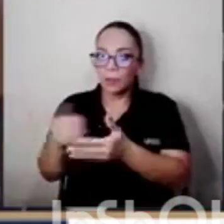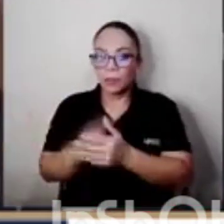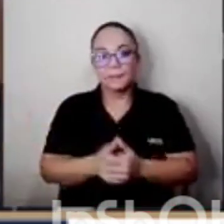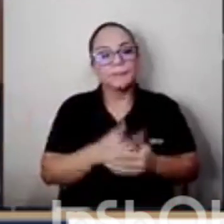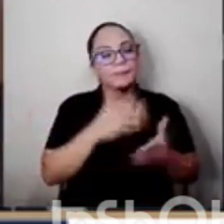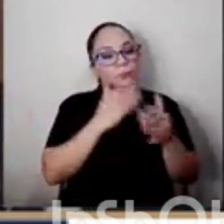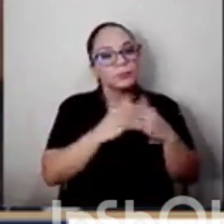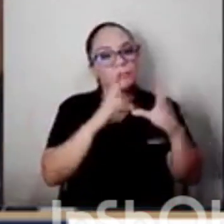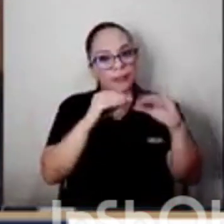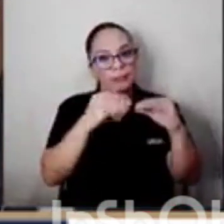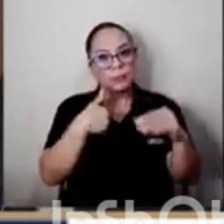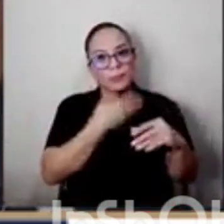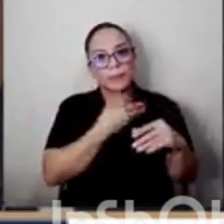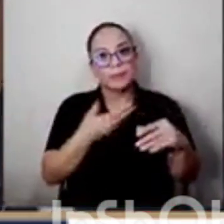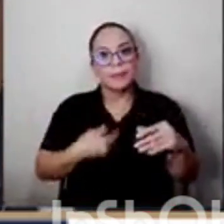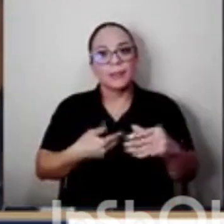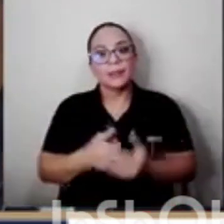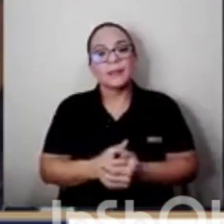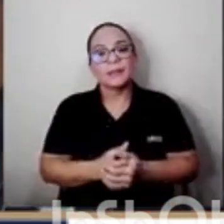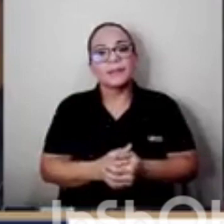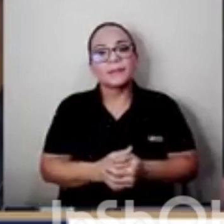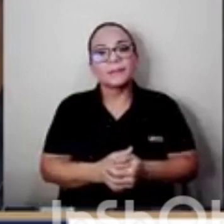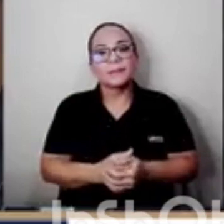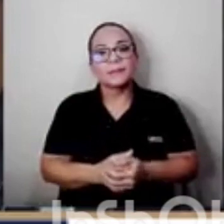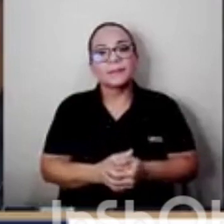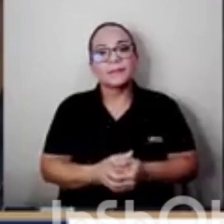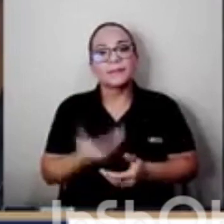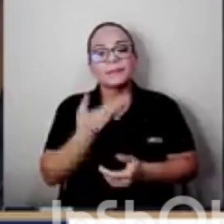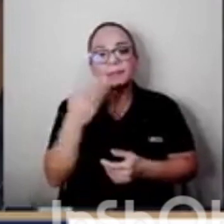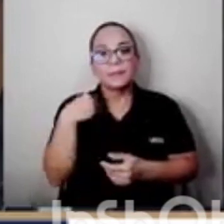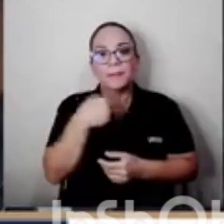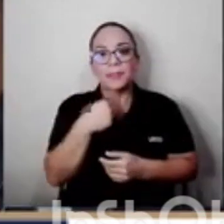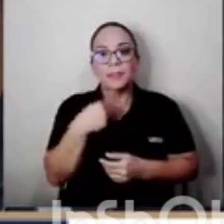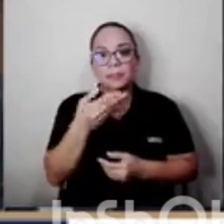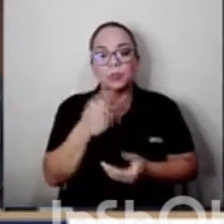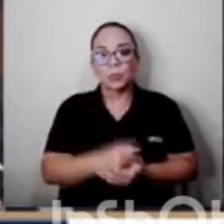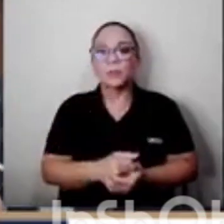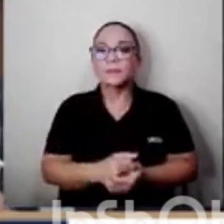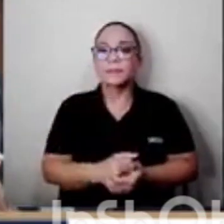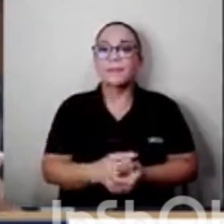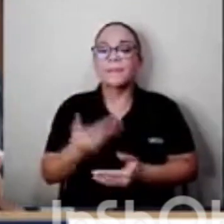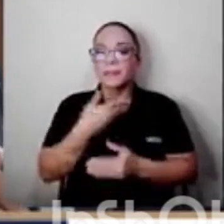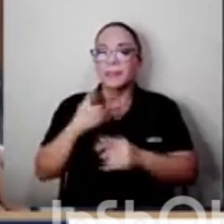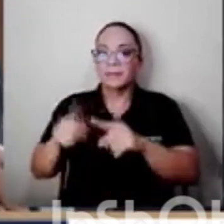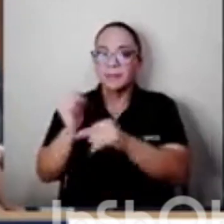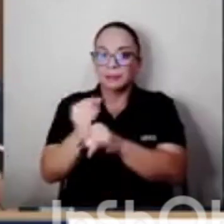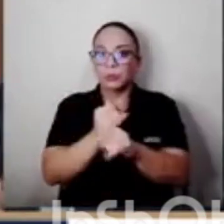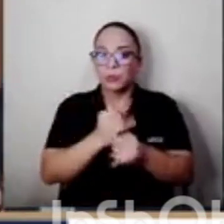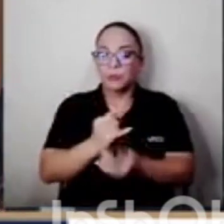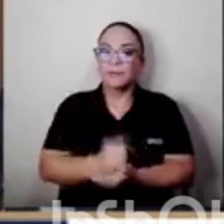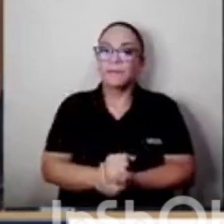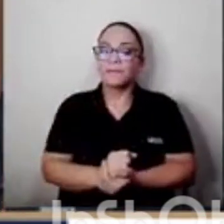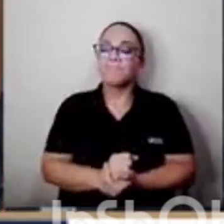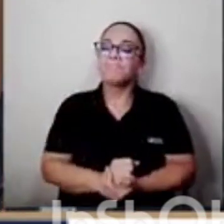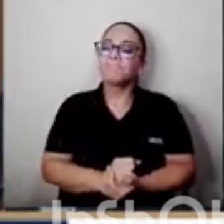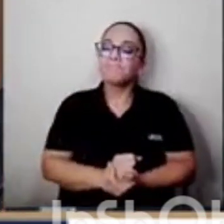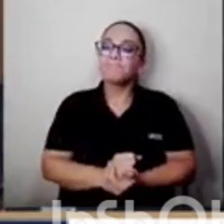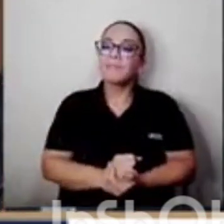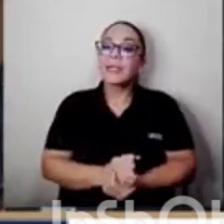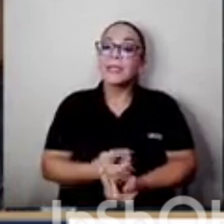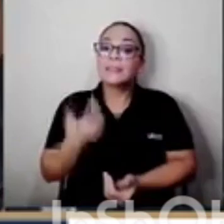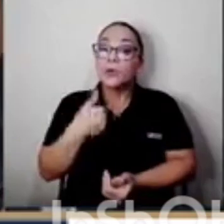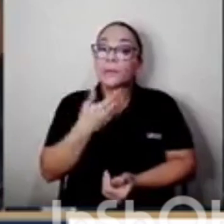tardes, señor presidente, señores ministros, presidentes, ejecutivos. Señor presidente, usted nos puede